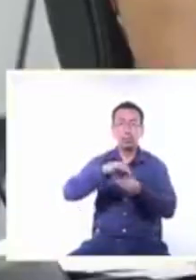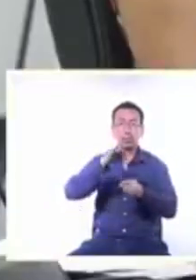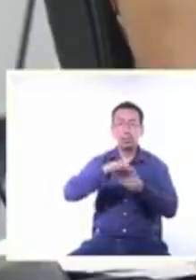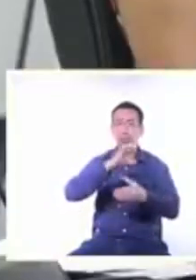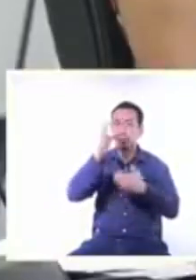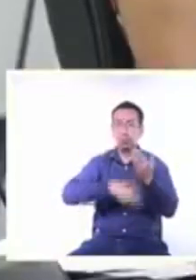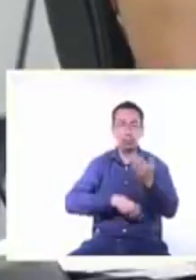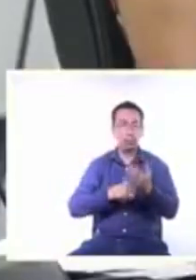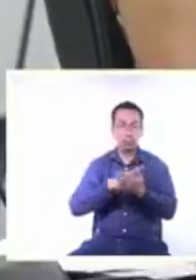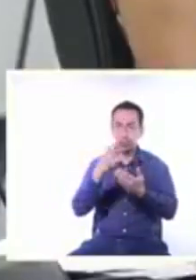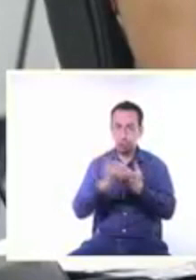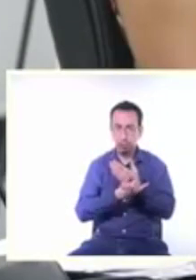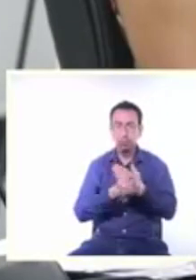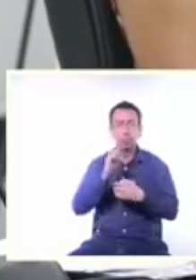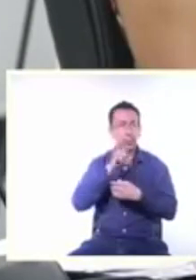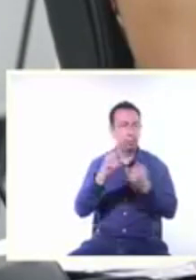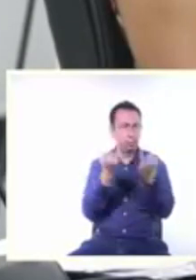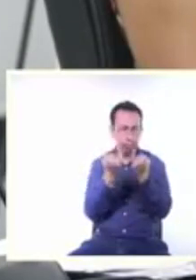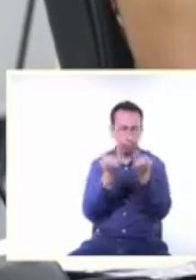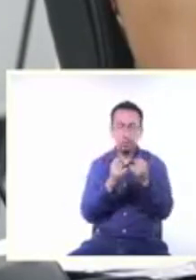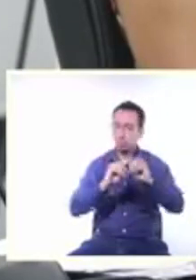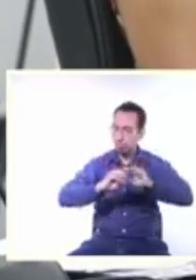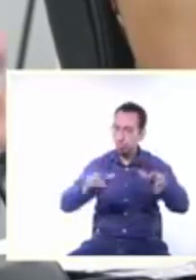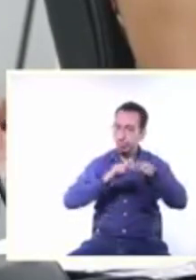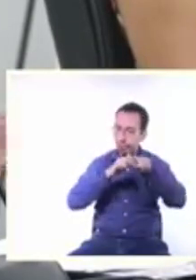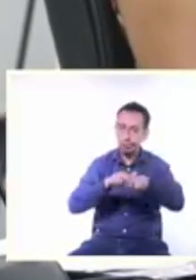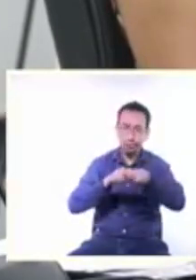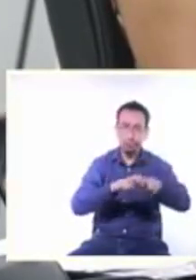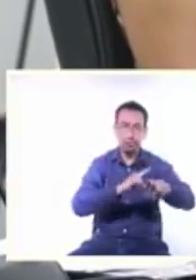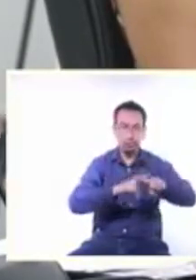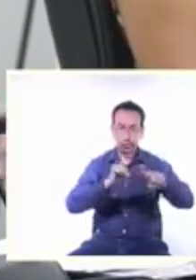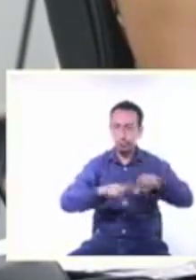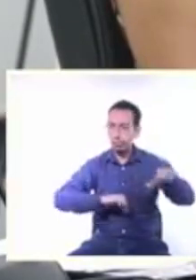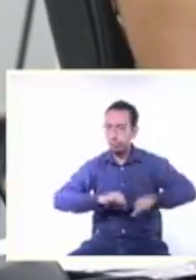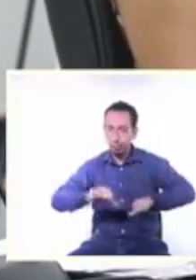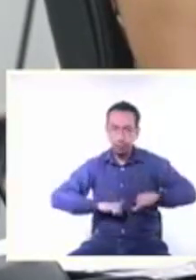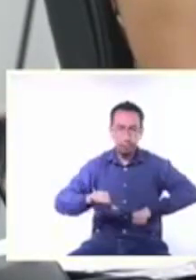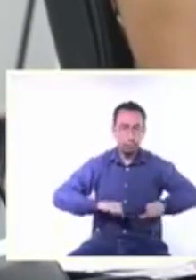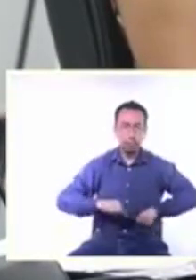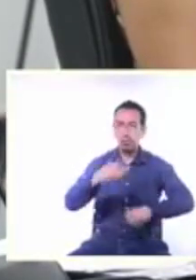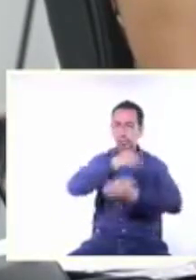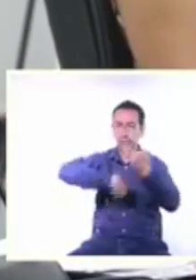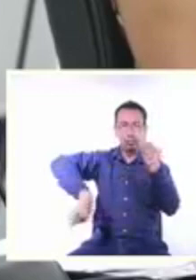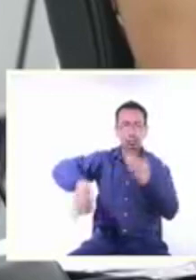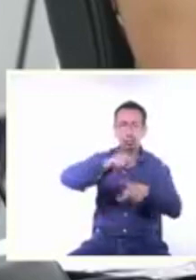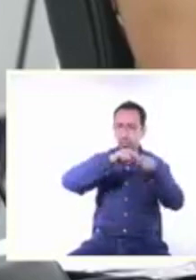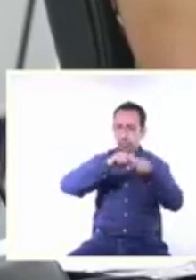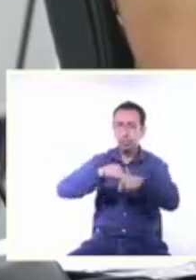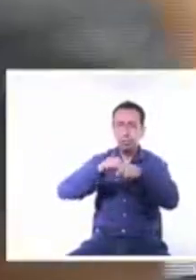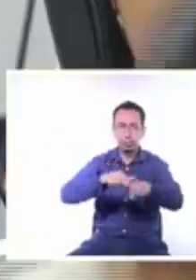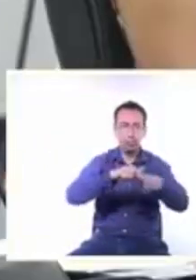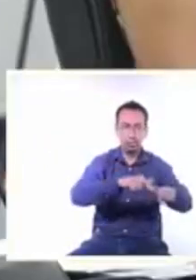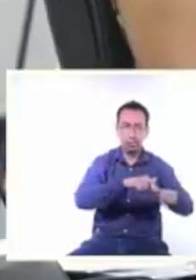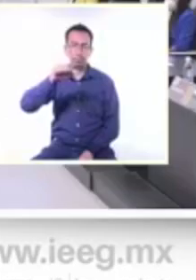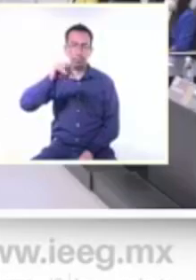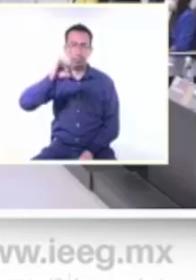y por supuesto seguiremos dándole vida a las diversas actividades de todas las comisiones que seguirán operando de